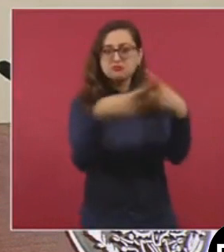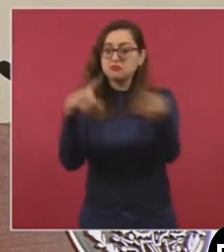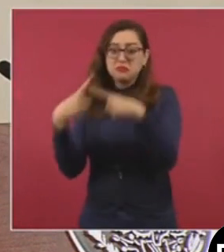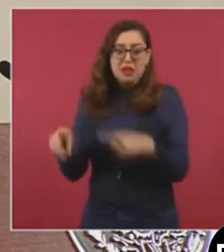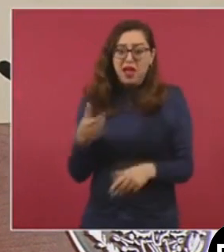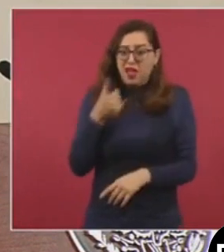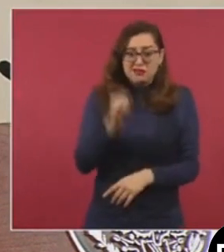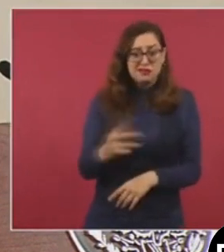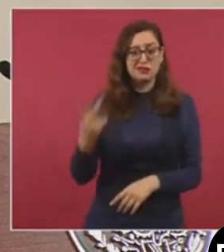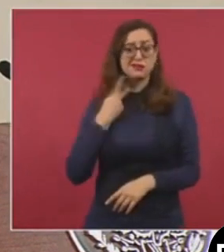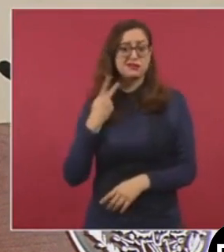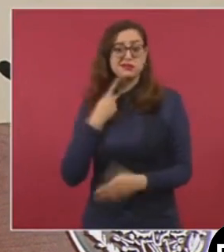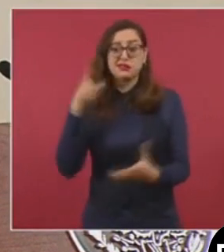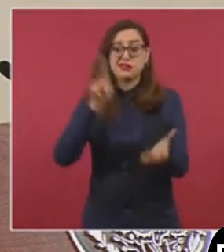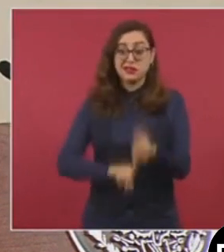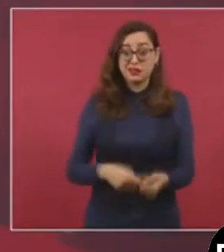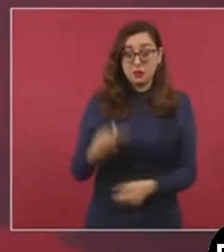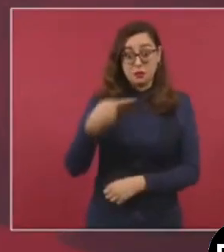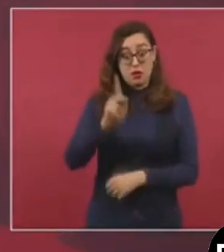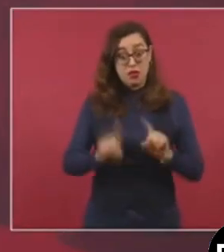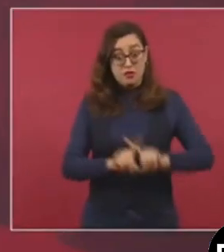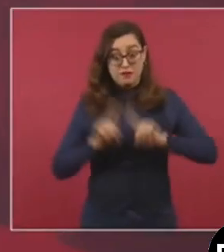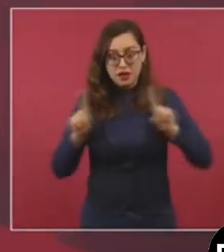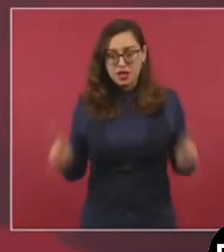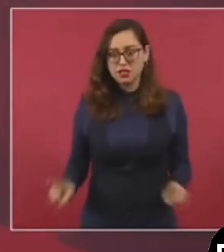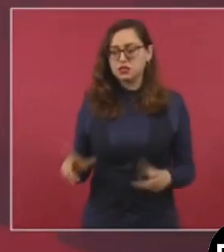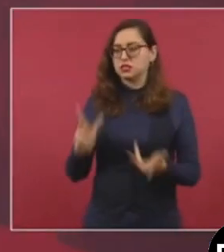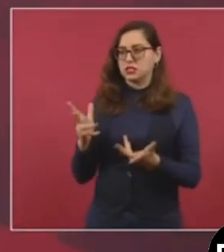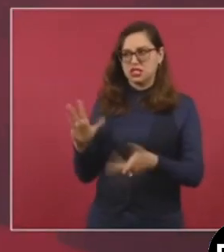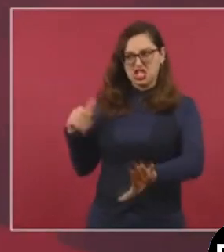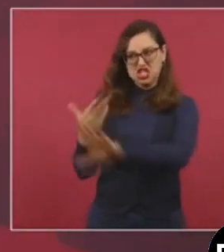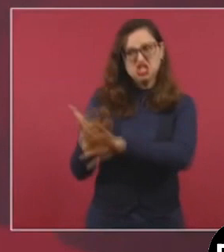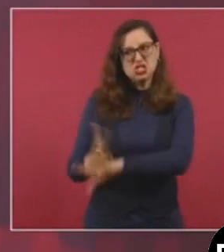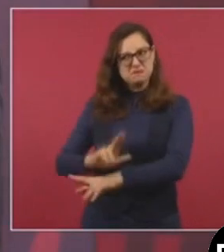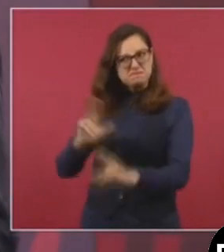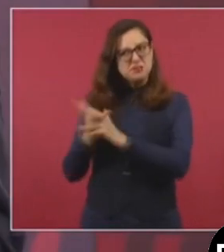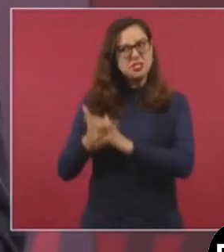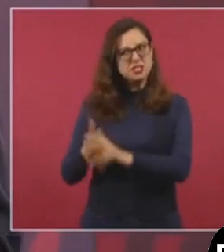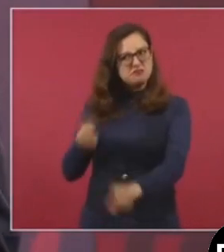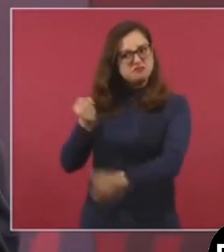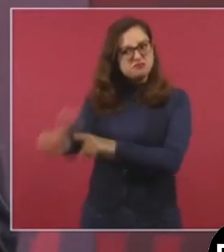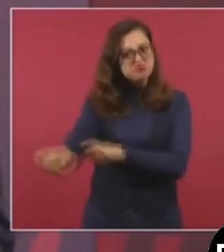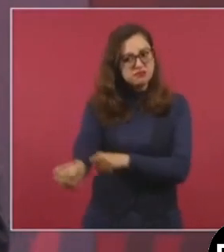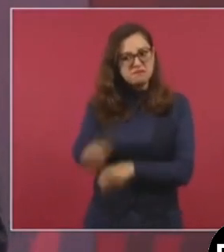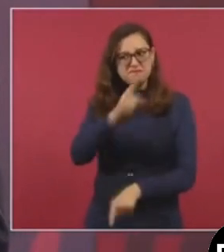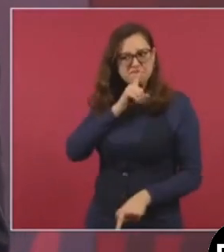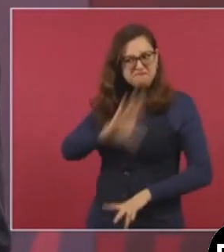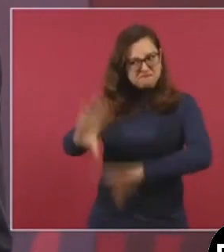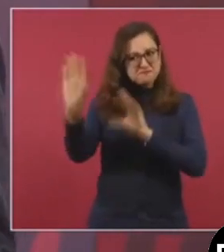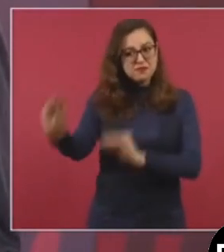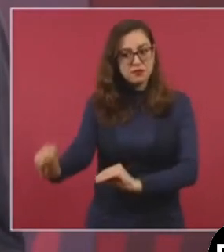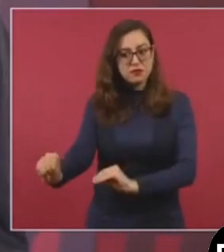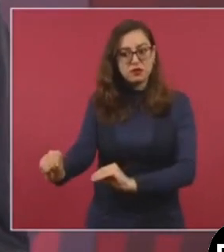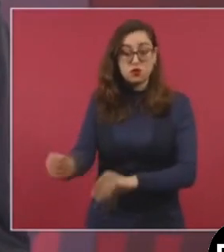pero usar la fuerza, querer silenciar con la